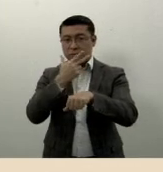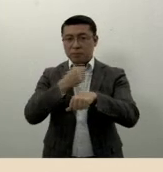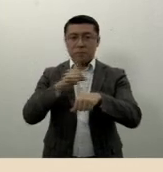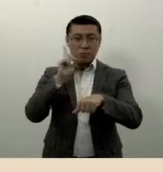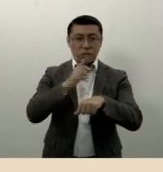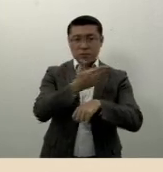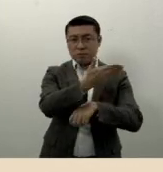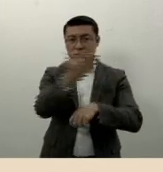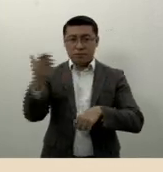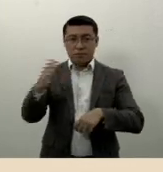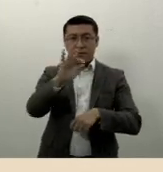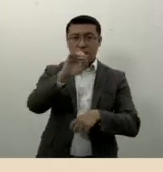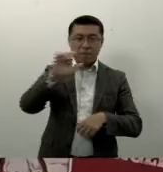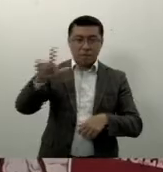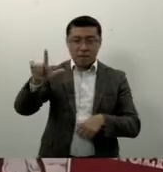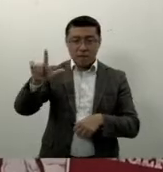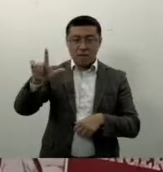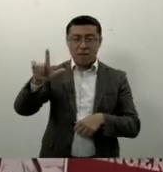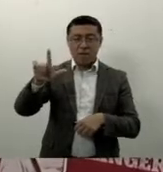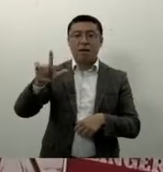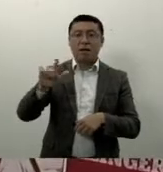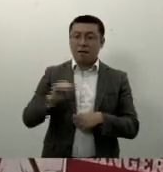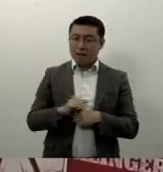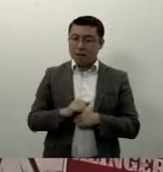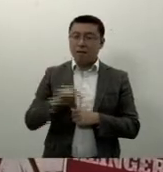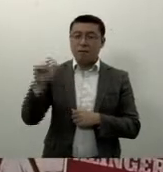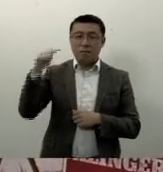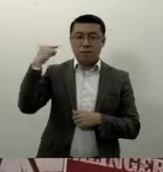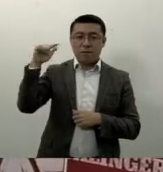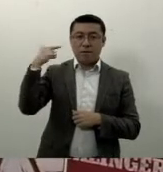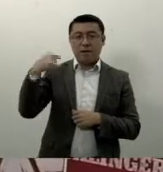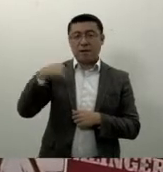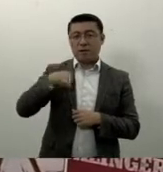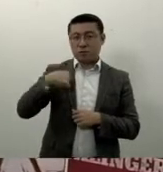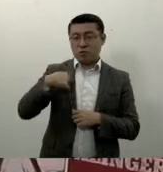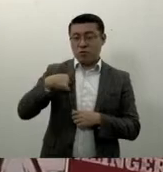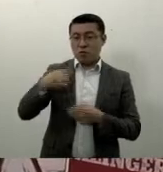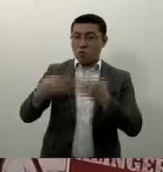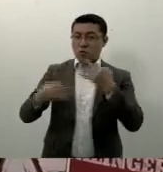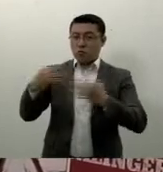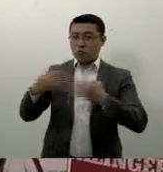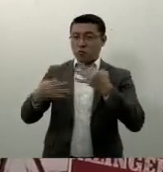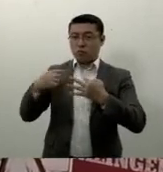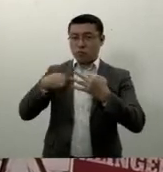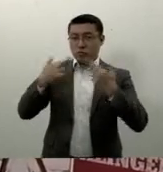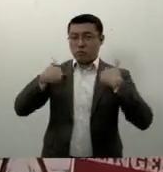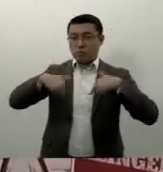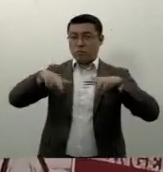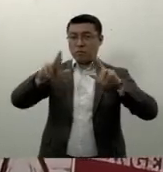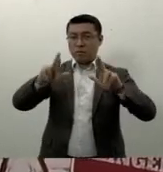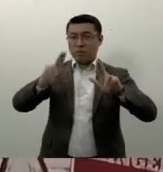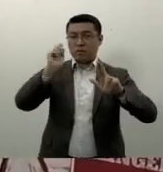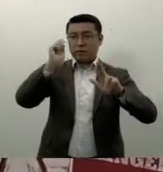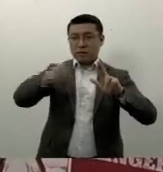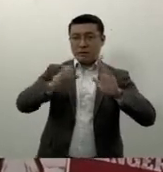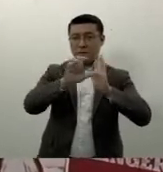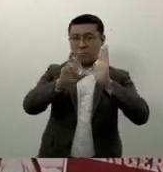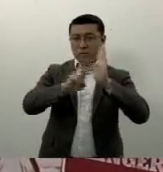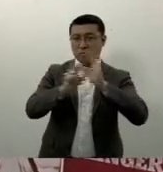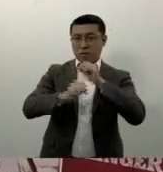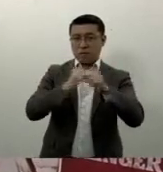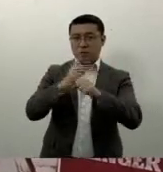Nacional del Libro de Guadalajara, como secretaria del jurado del Premio FIL en su convocatoria de 2020,